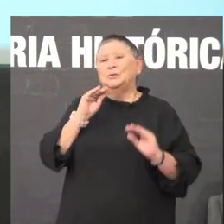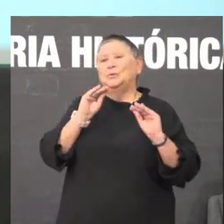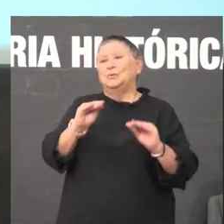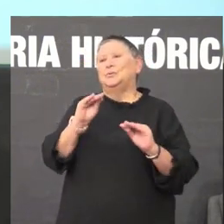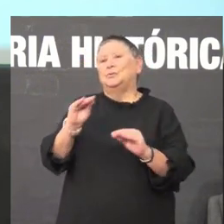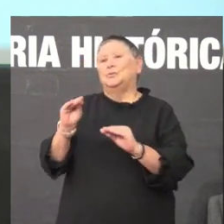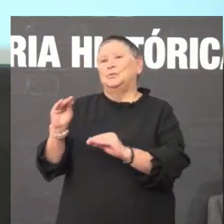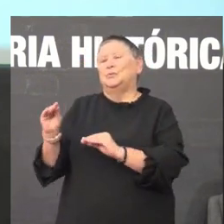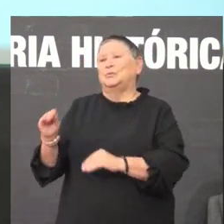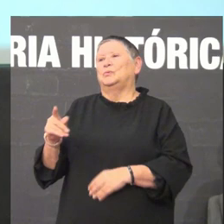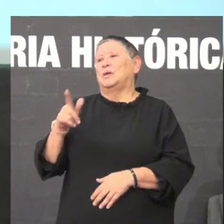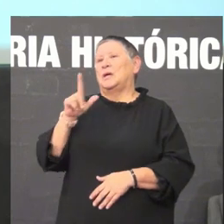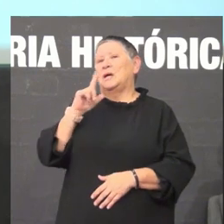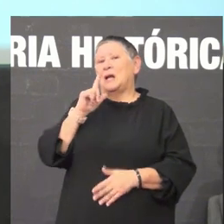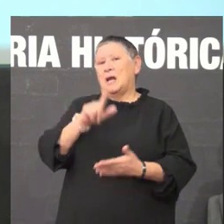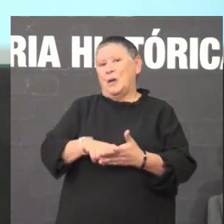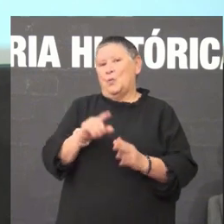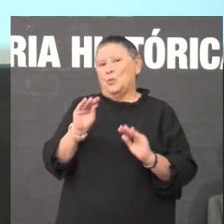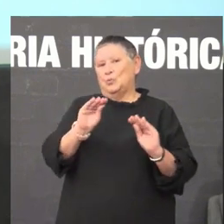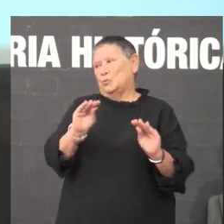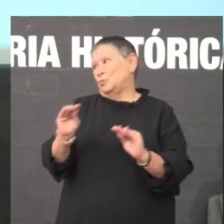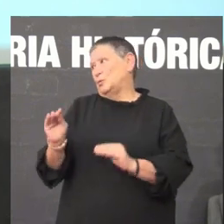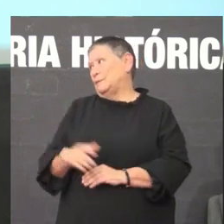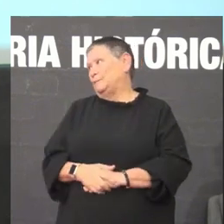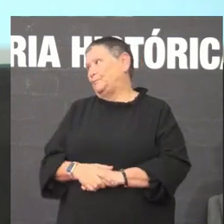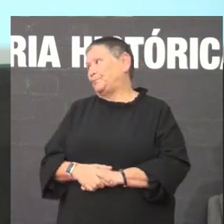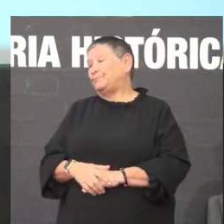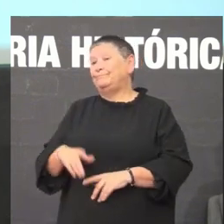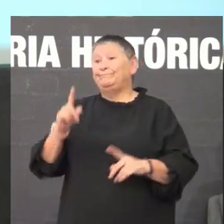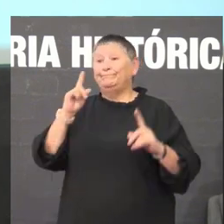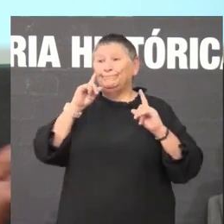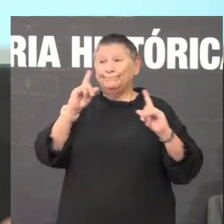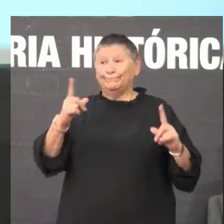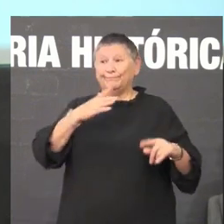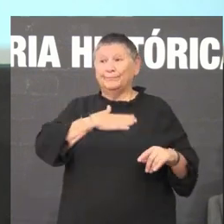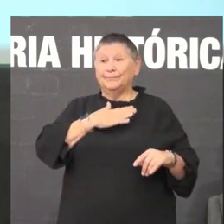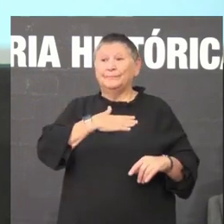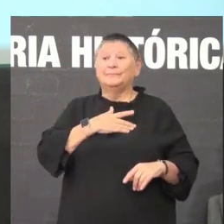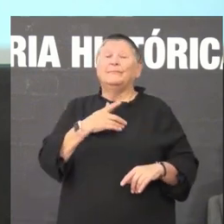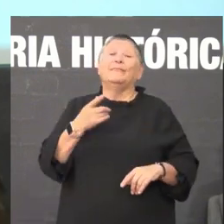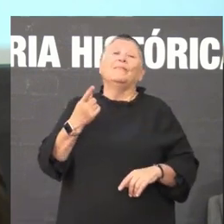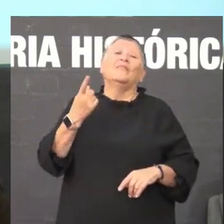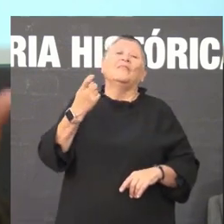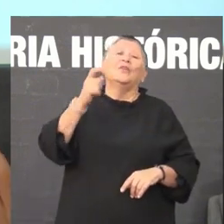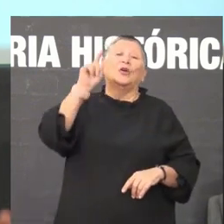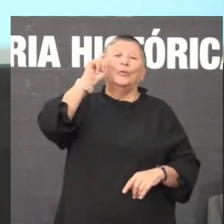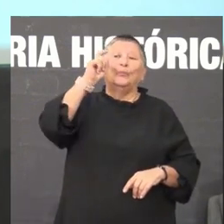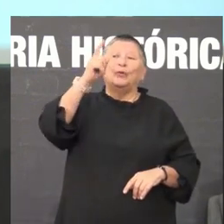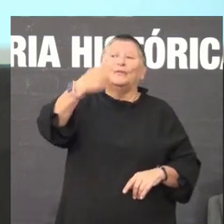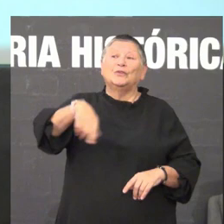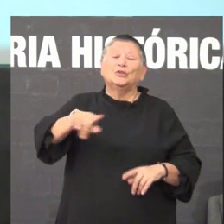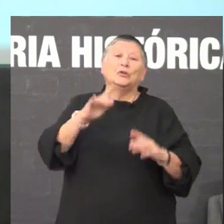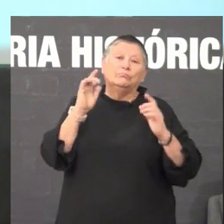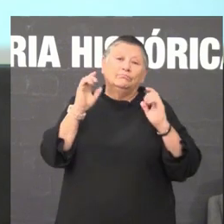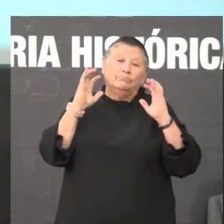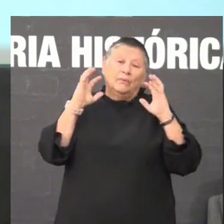a poboación cree que é unha lingua no noso caso iso non acontece o profesorado fai o que pode